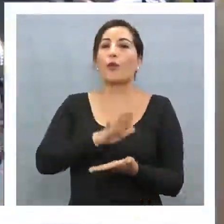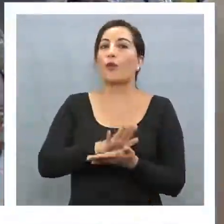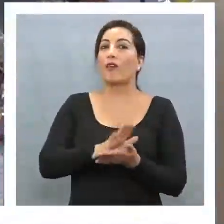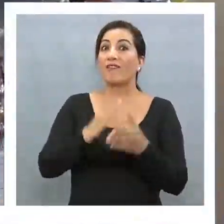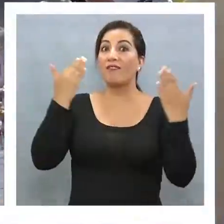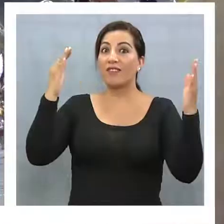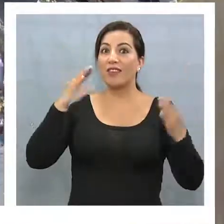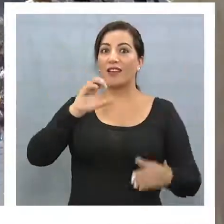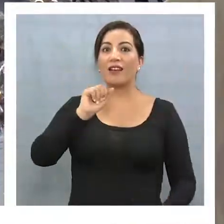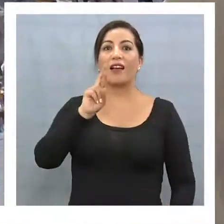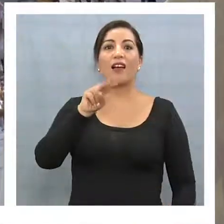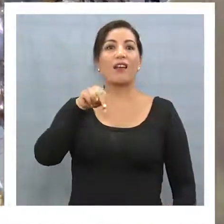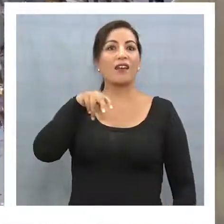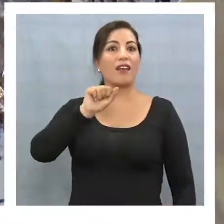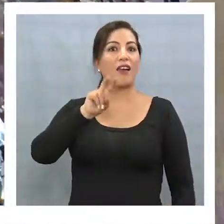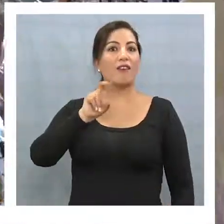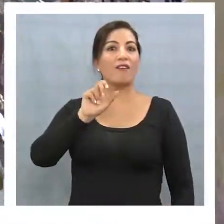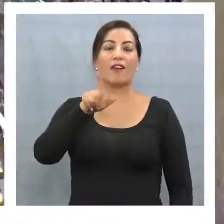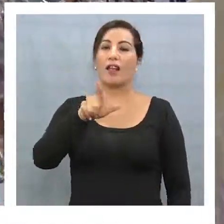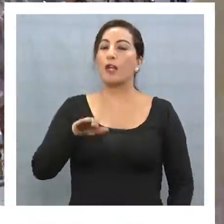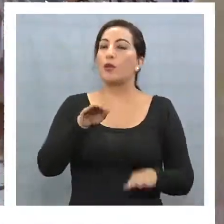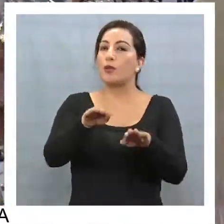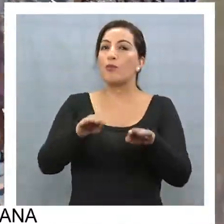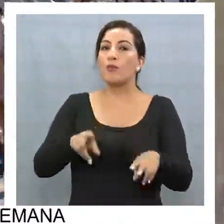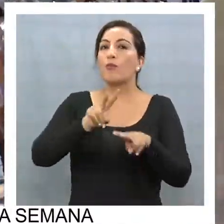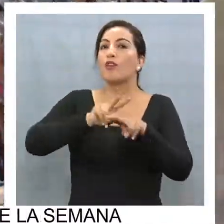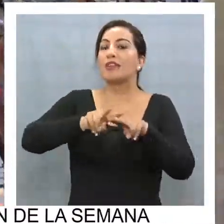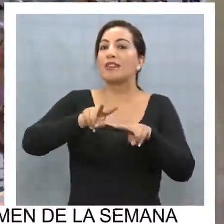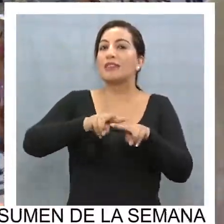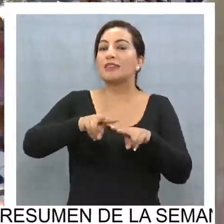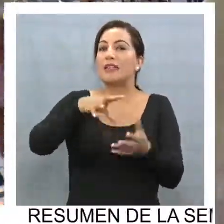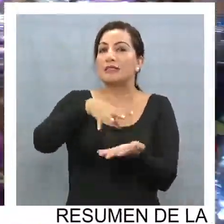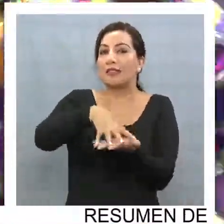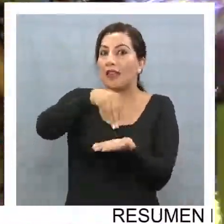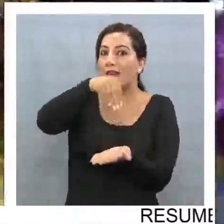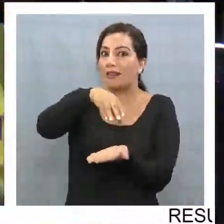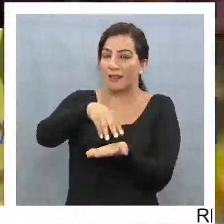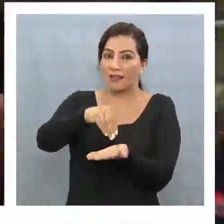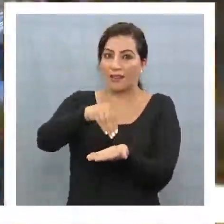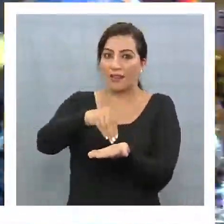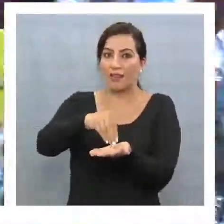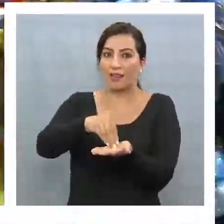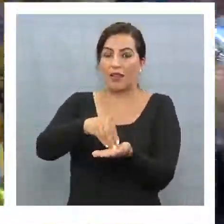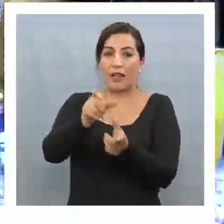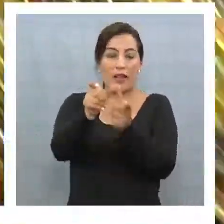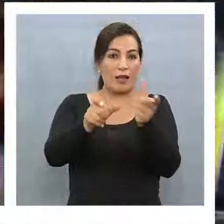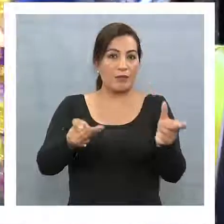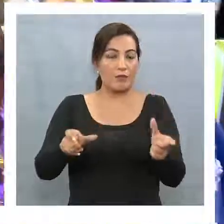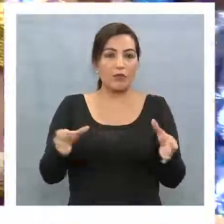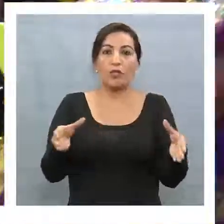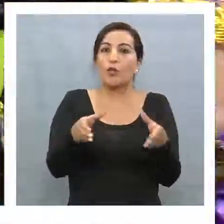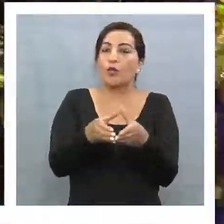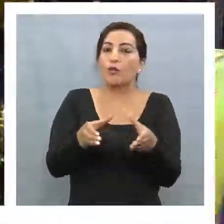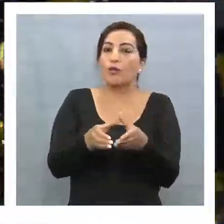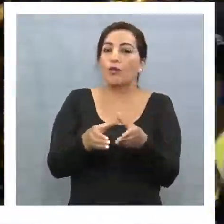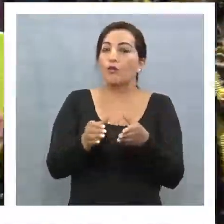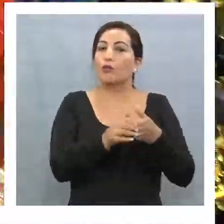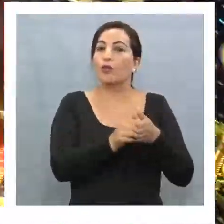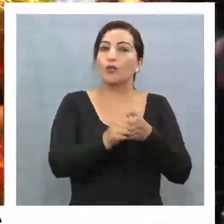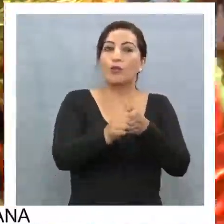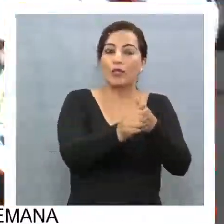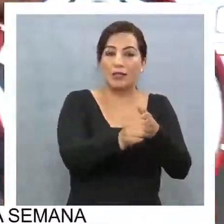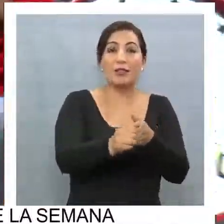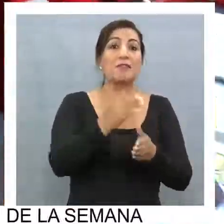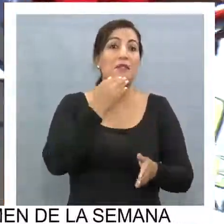de carnavales masivos como las que se realizan en la ciudad de Arica. Así lo aseguran los agentes turísticos y los